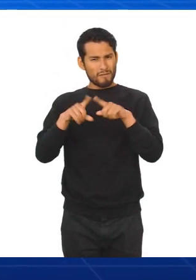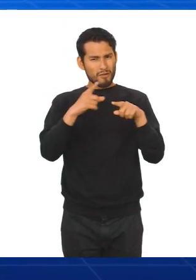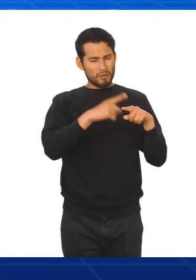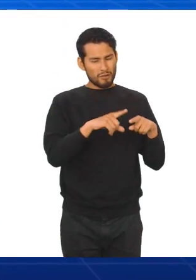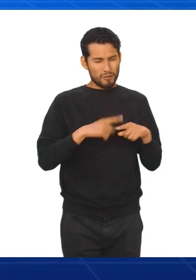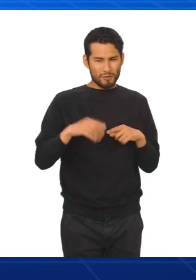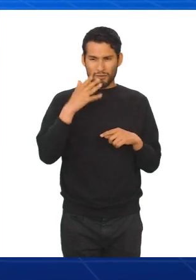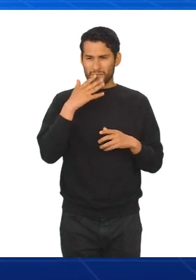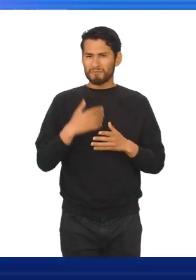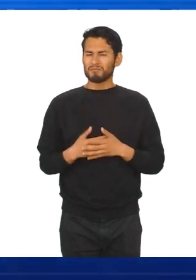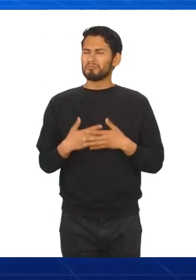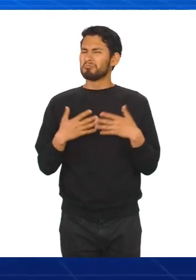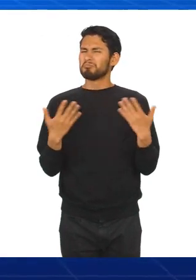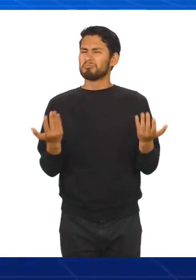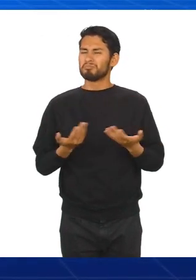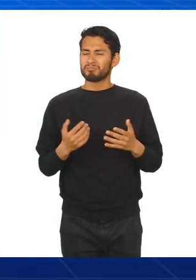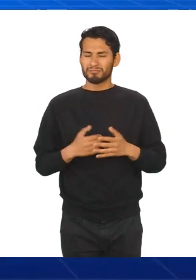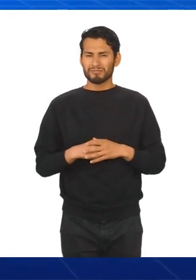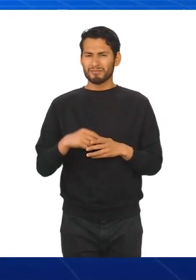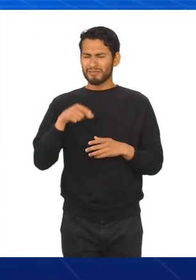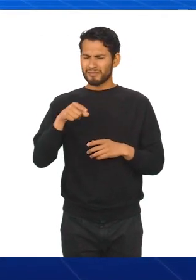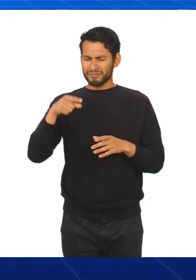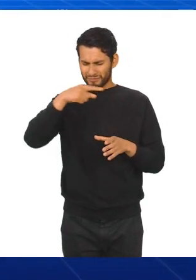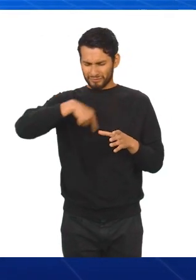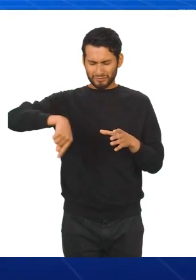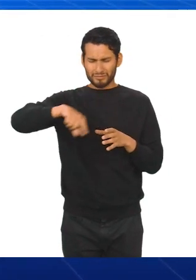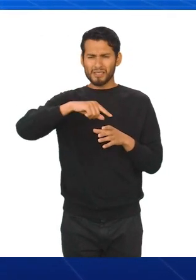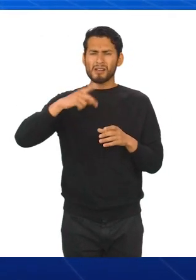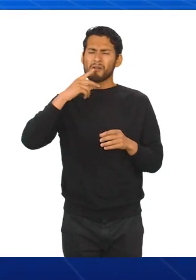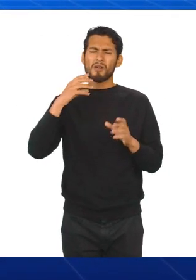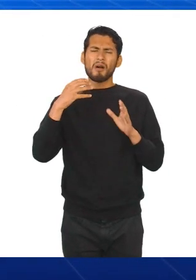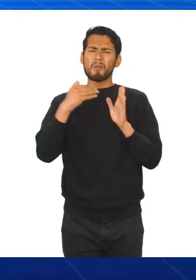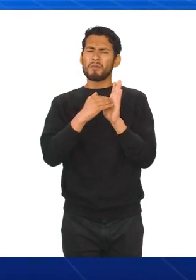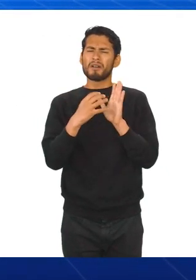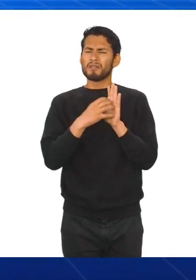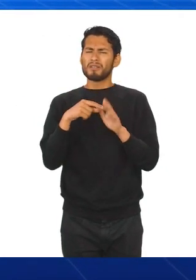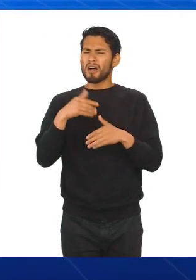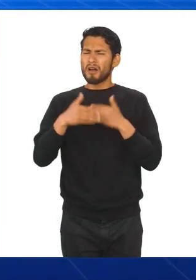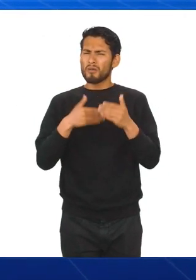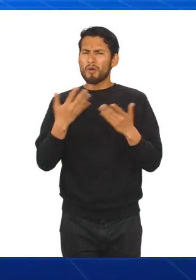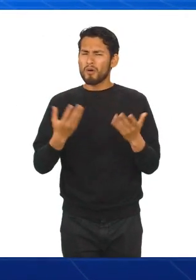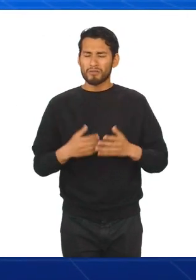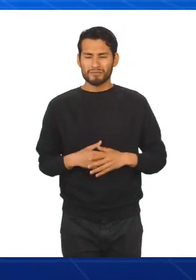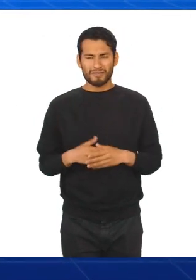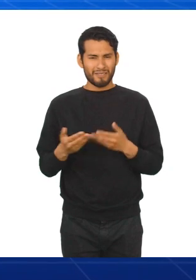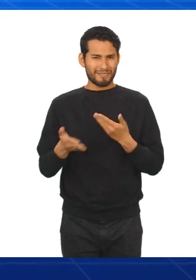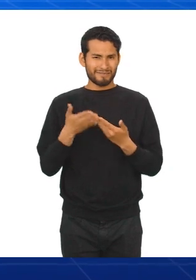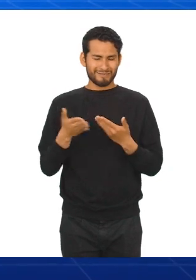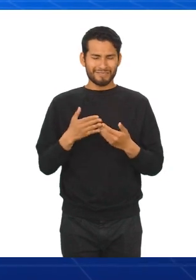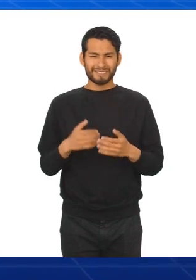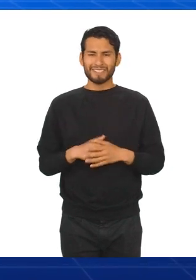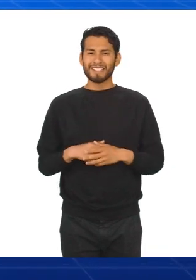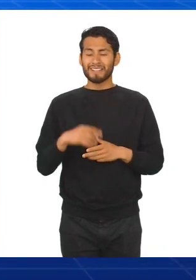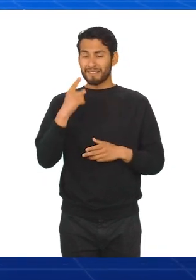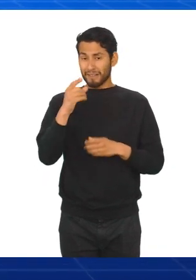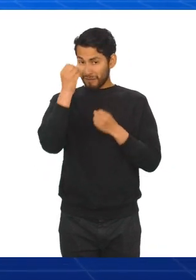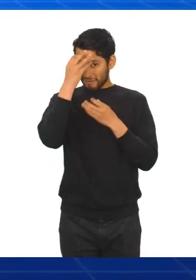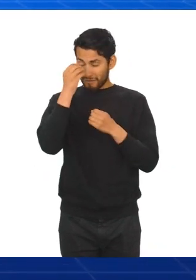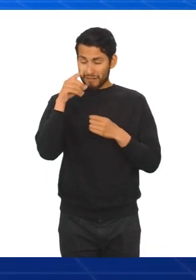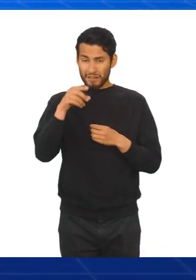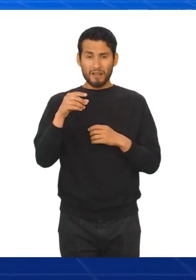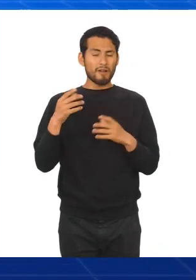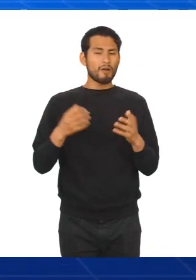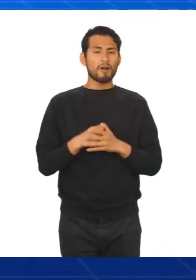torta con un color. ¿Y cuáles son los pasos para hacer diagramas circulares? ¡Muy fácil! Primero,